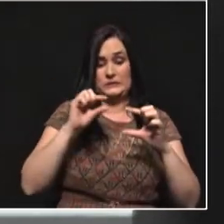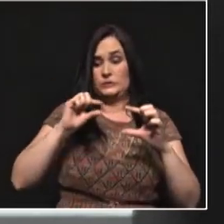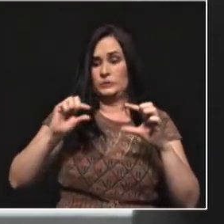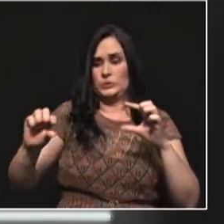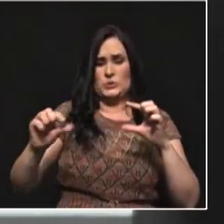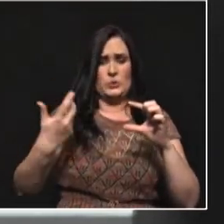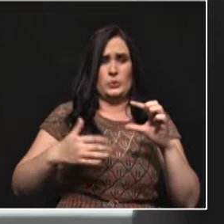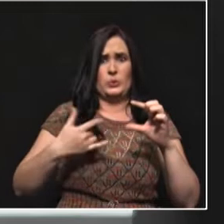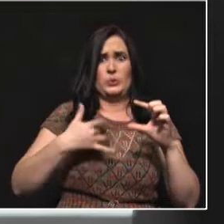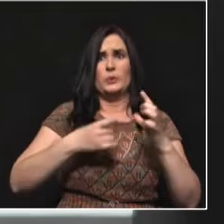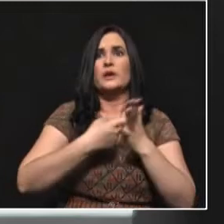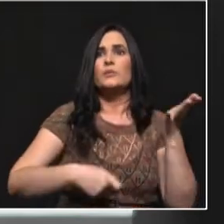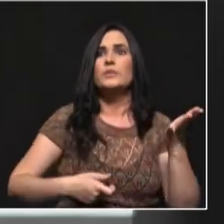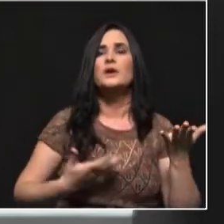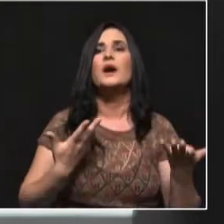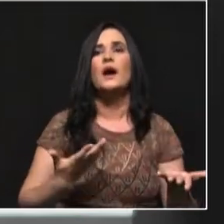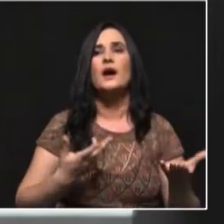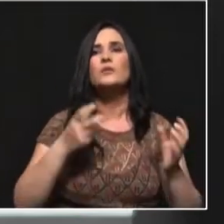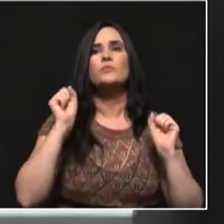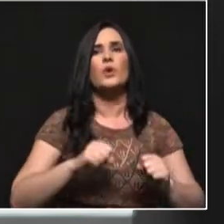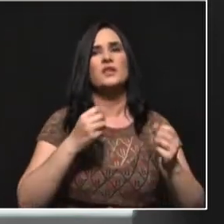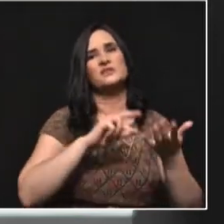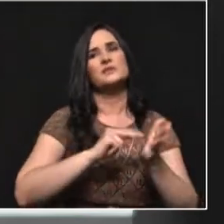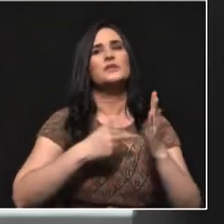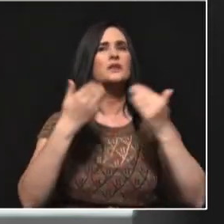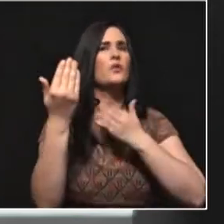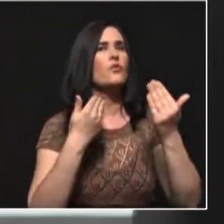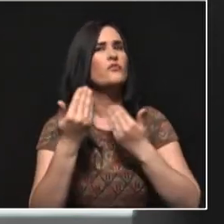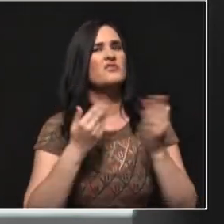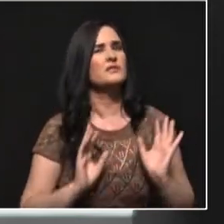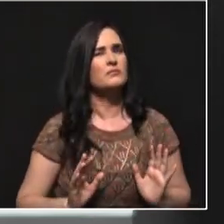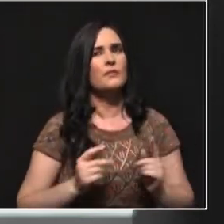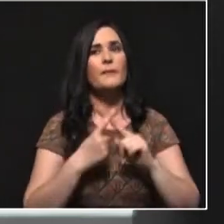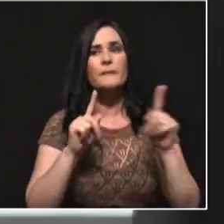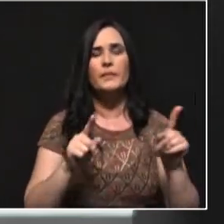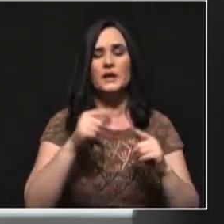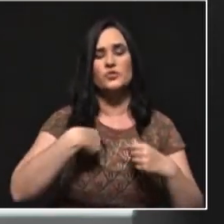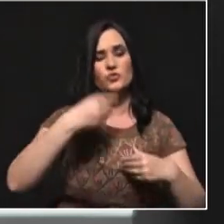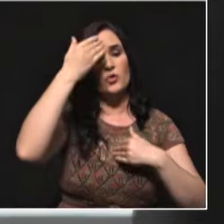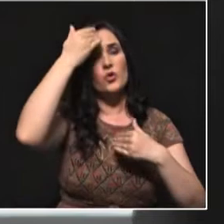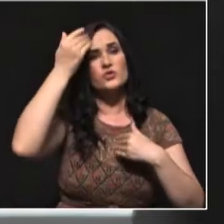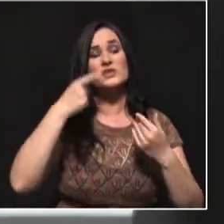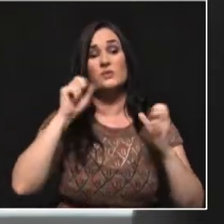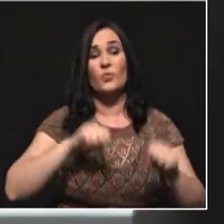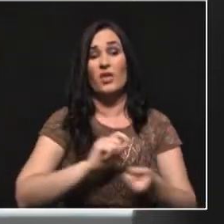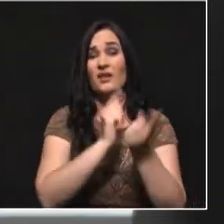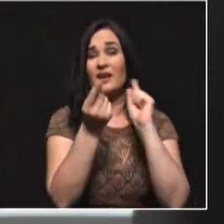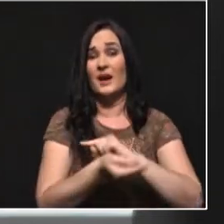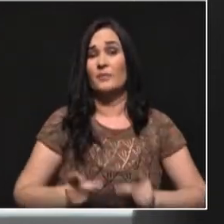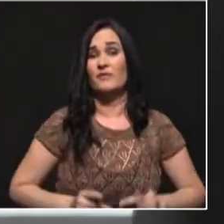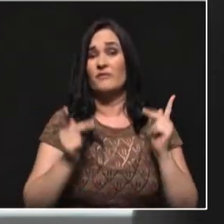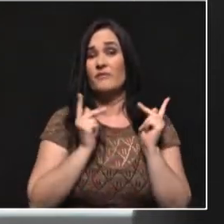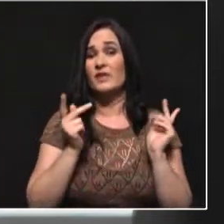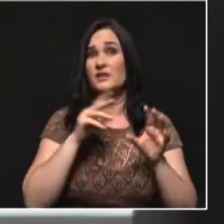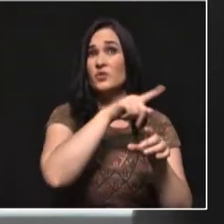yo puedo plantear que no confío en los políticos, pero ¿somos conscientes de que nos cambia la vida la política y que los que eligen